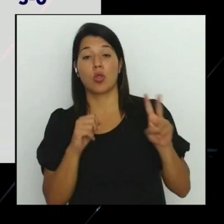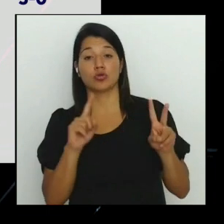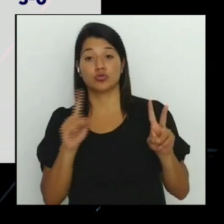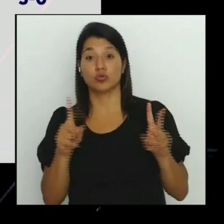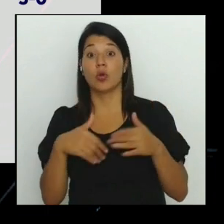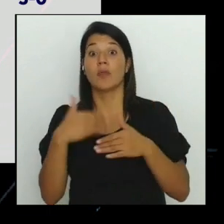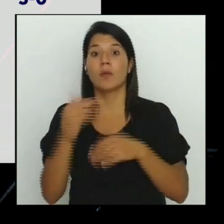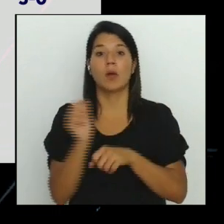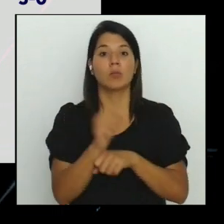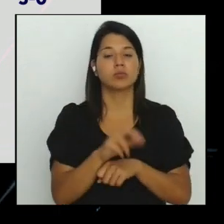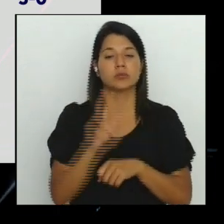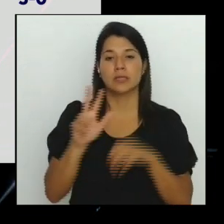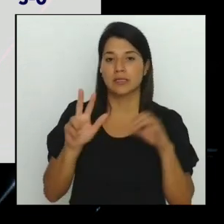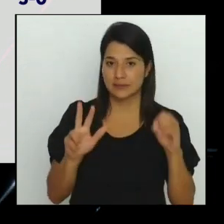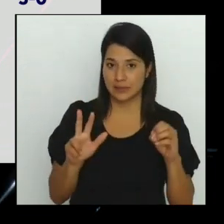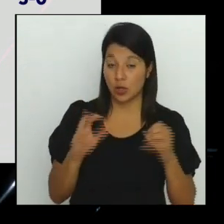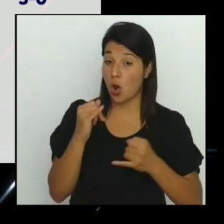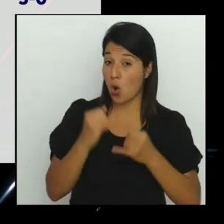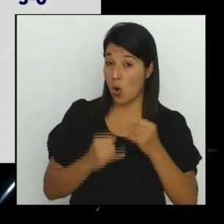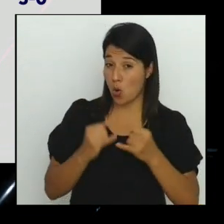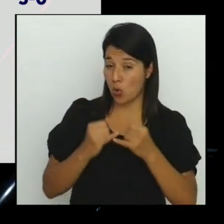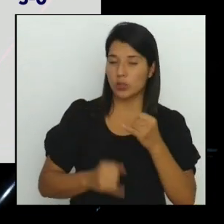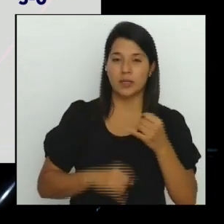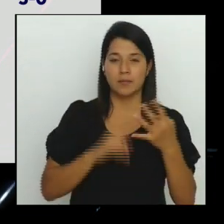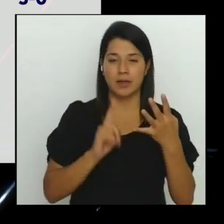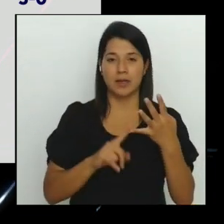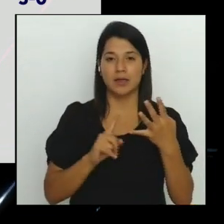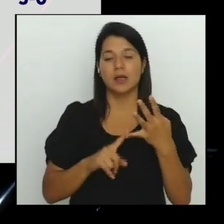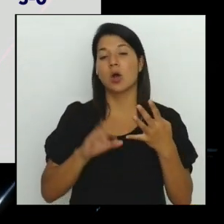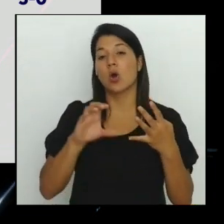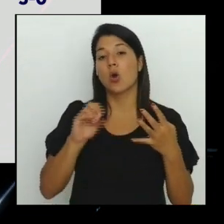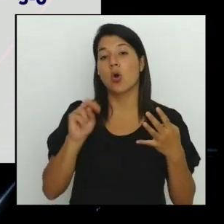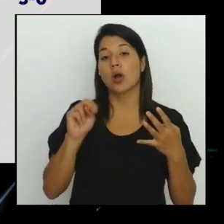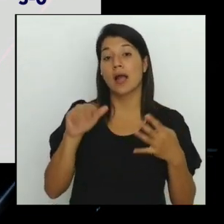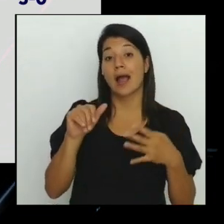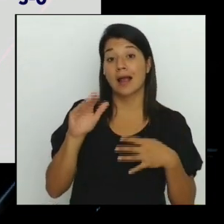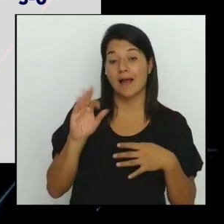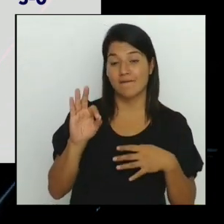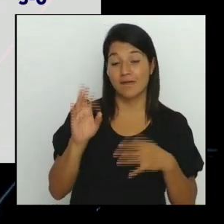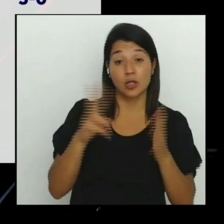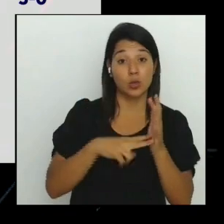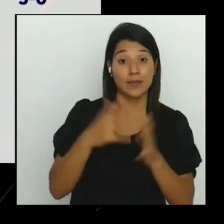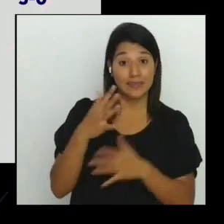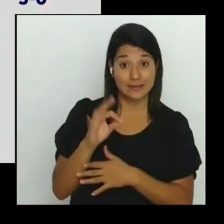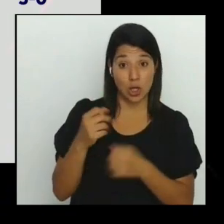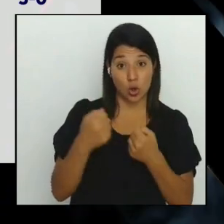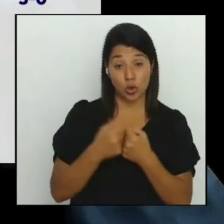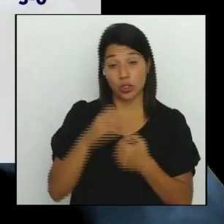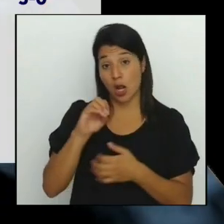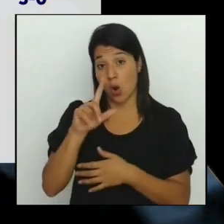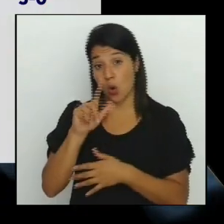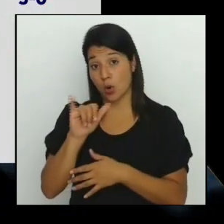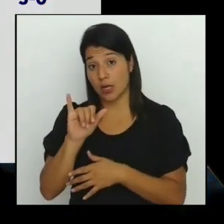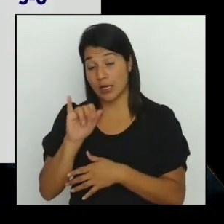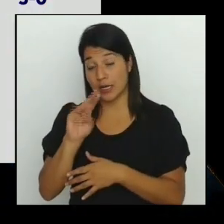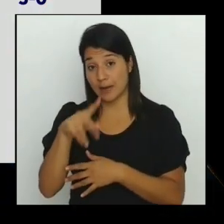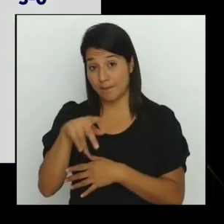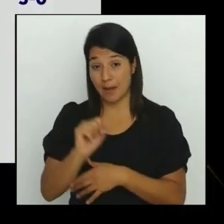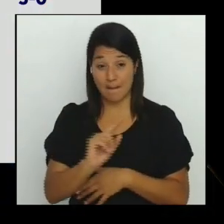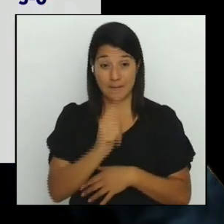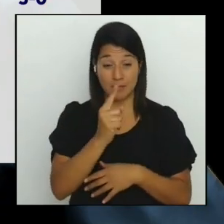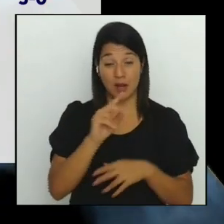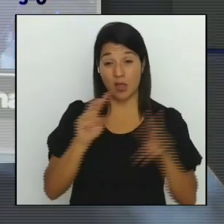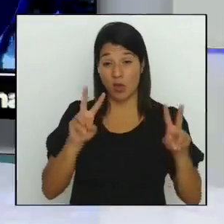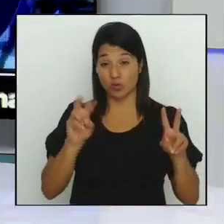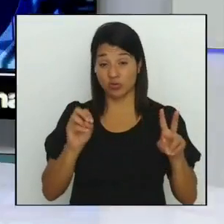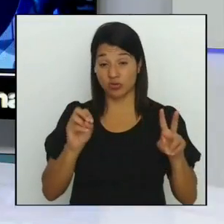vuelta y en la última remontada morada en la liga CONCACAF 2019 contra la Olimpia de Honduras perdiendo 2 a 0 en la ida y ganando 4 a 1 en la